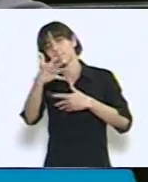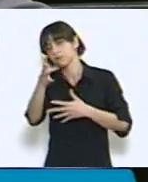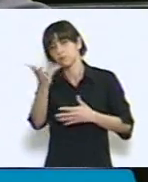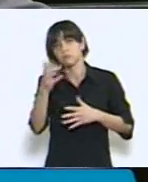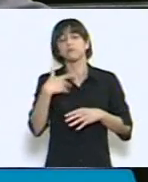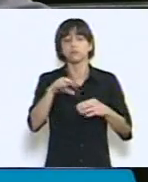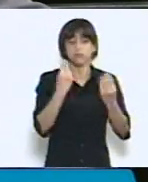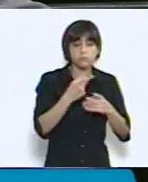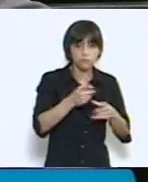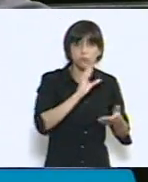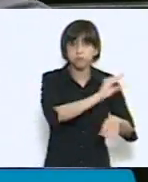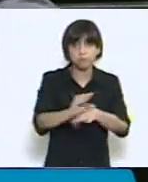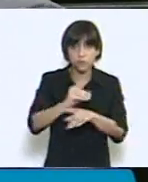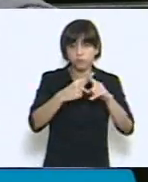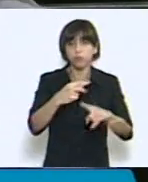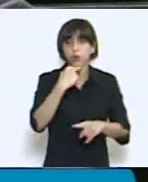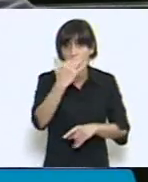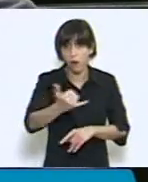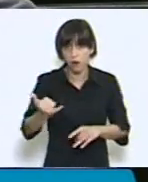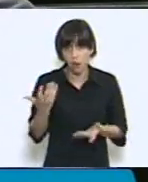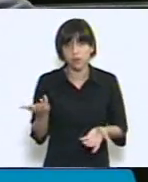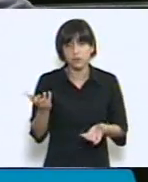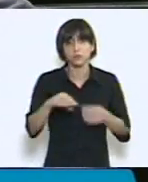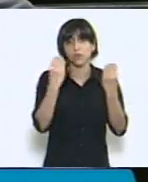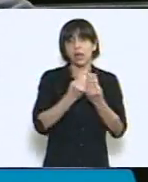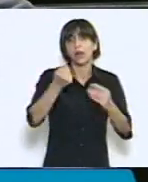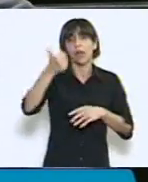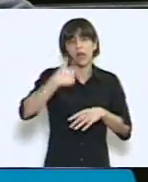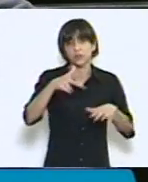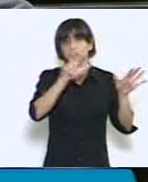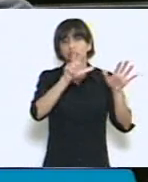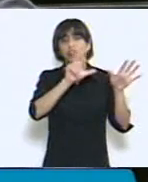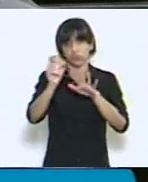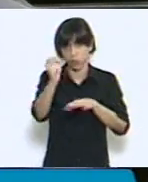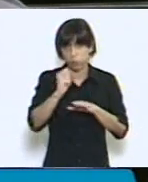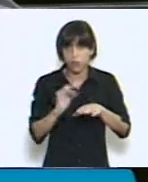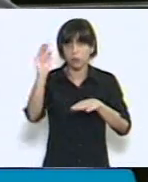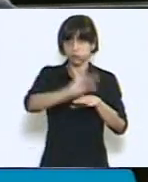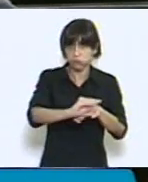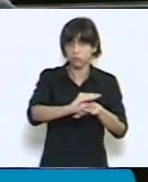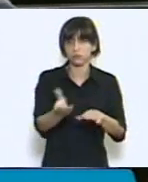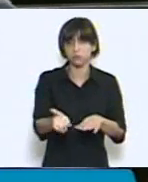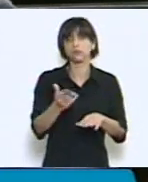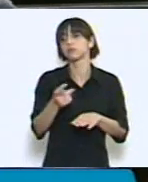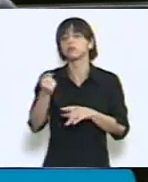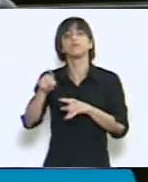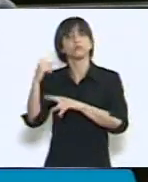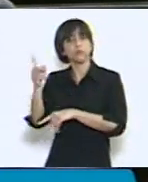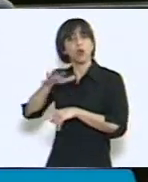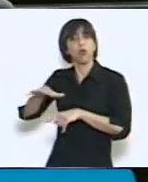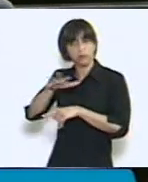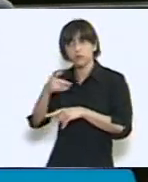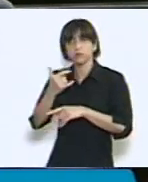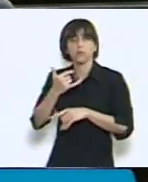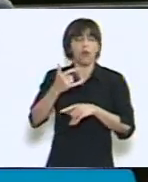562 pesos, y en esta zona de Fabrales ya se están pagando 7.44 en la zona 1, que es la zona de Orán, y en la zona del departamento de